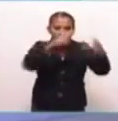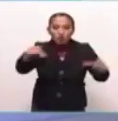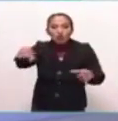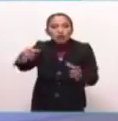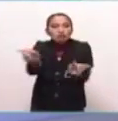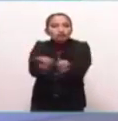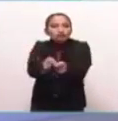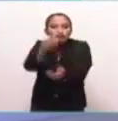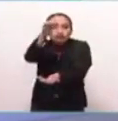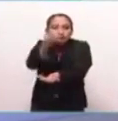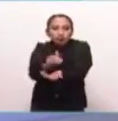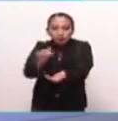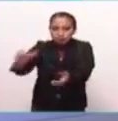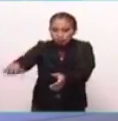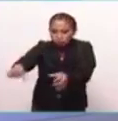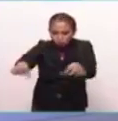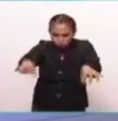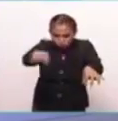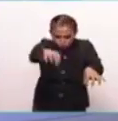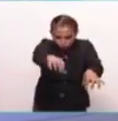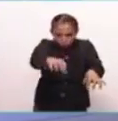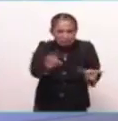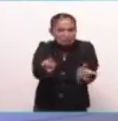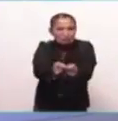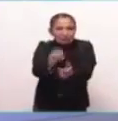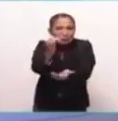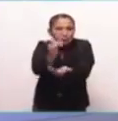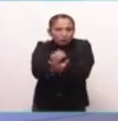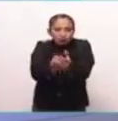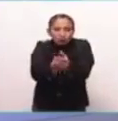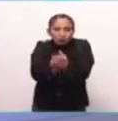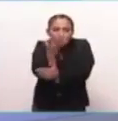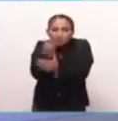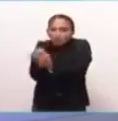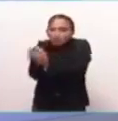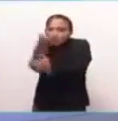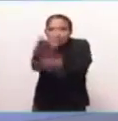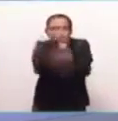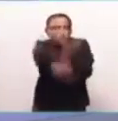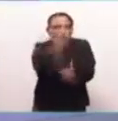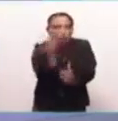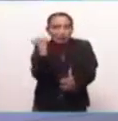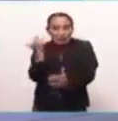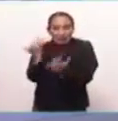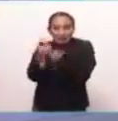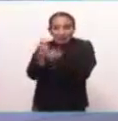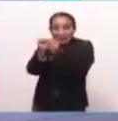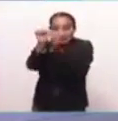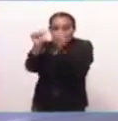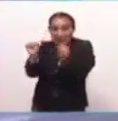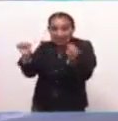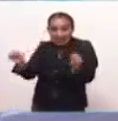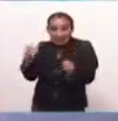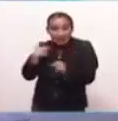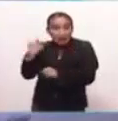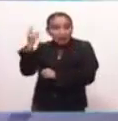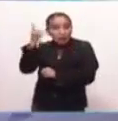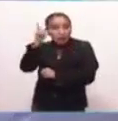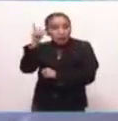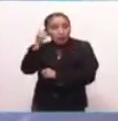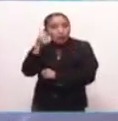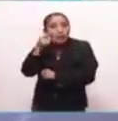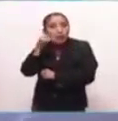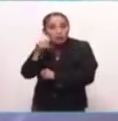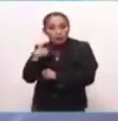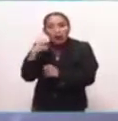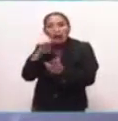Estos son más, mucho más pequeños, son pequeñas erupciones que al igual que la Sierra de Guadalupe está llena la Cuenca de México.